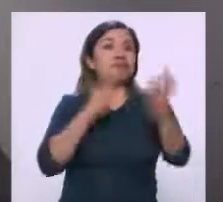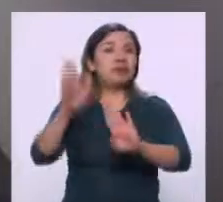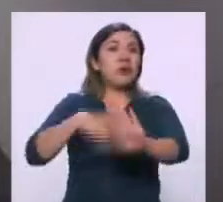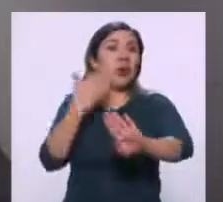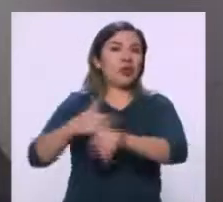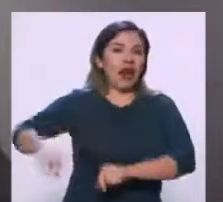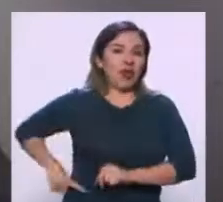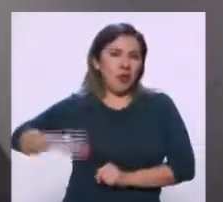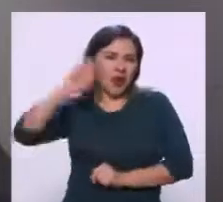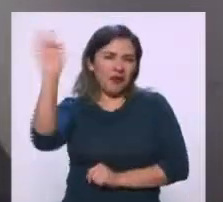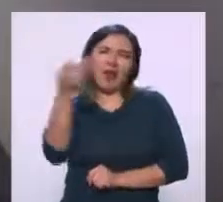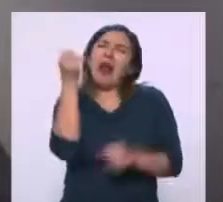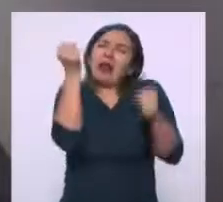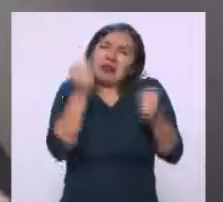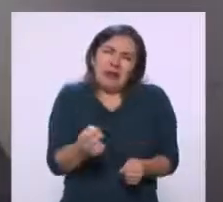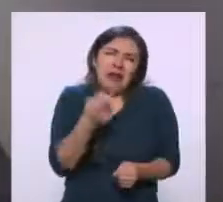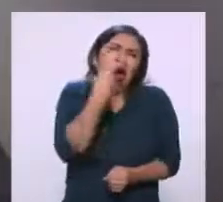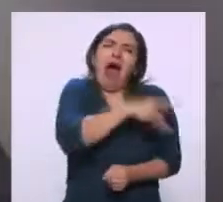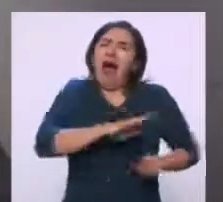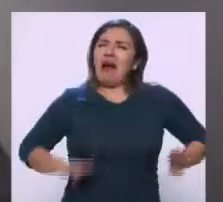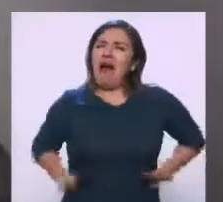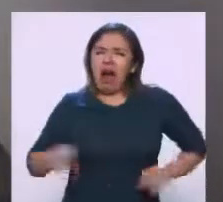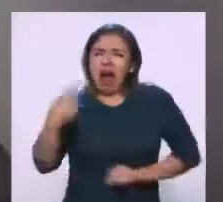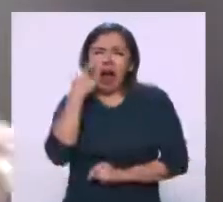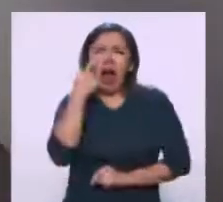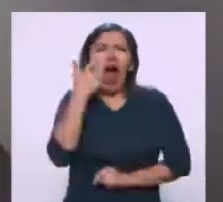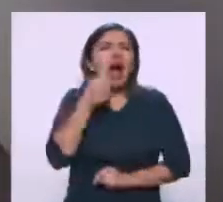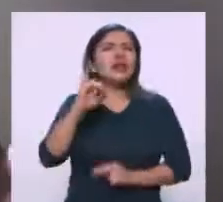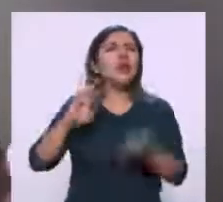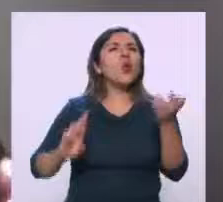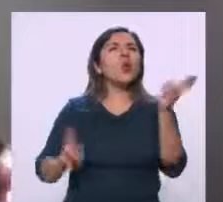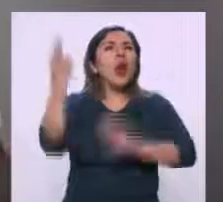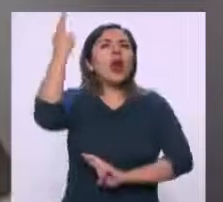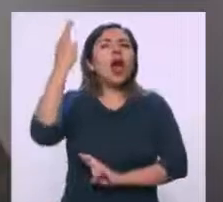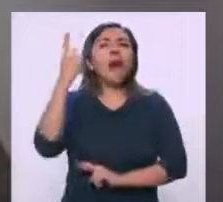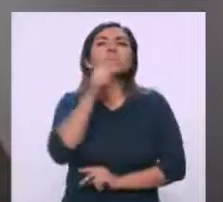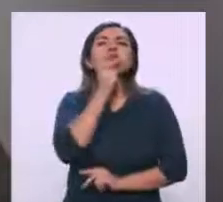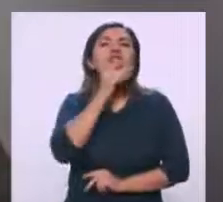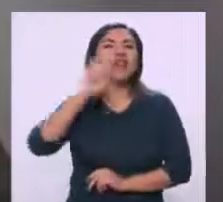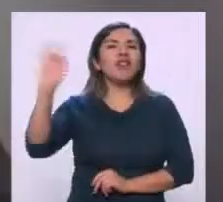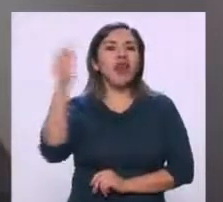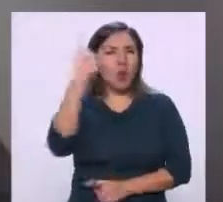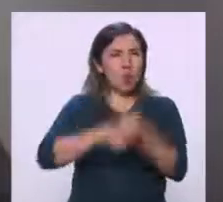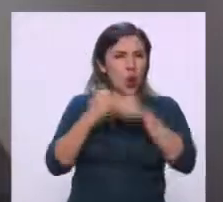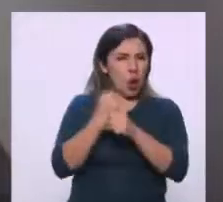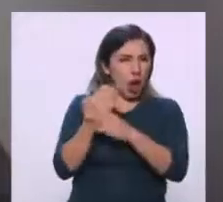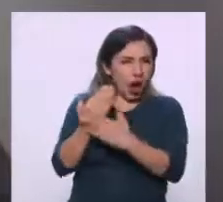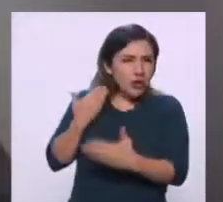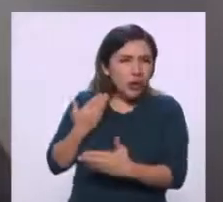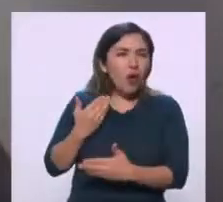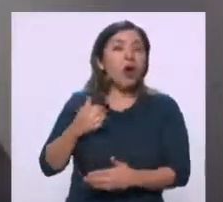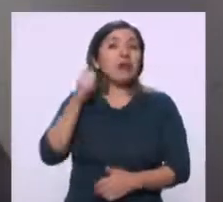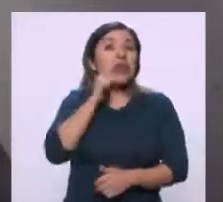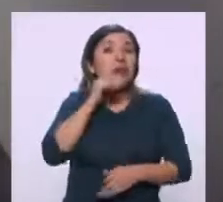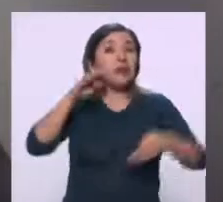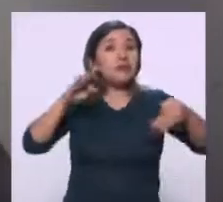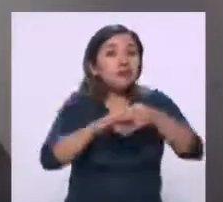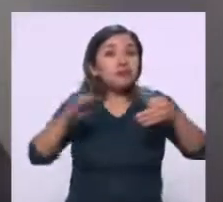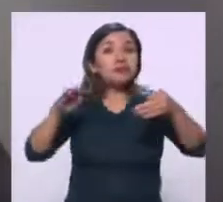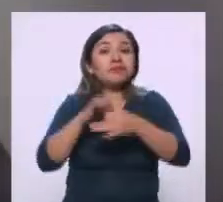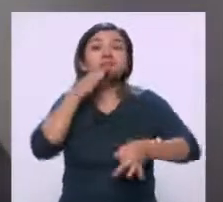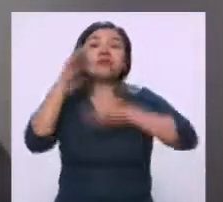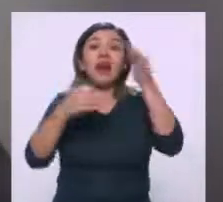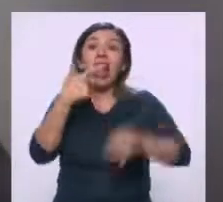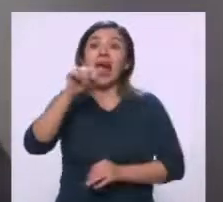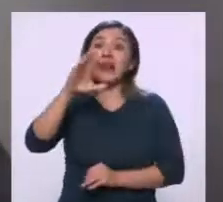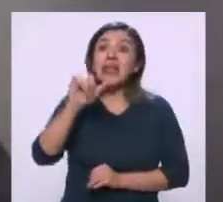en contra del gobierno federal, que es algo característico. Lo vimos en la huelga de la Policía Federal hace un año. Cada vez que ha salido algo de García Luna